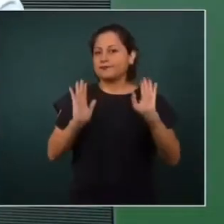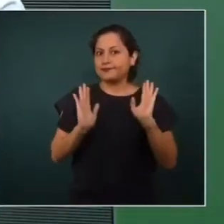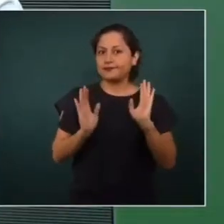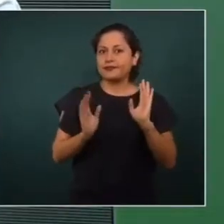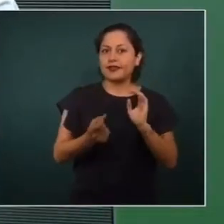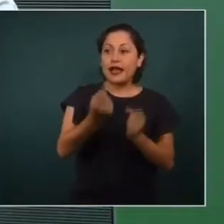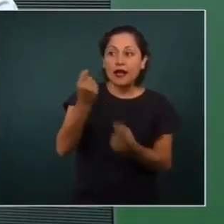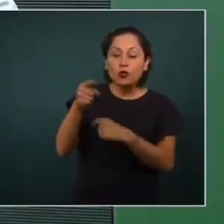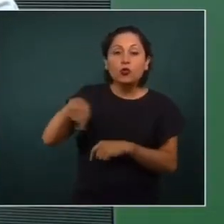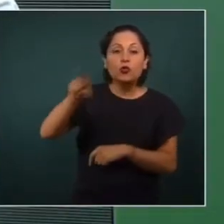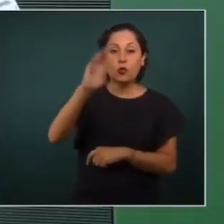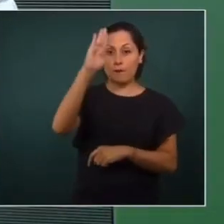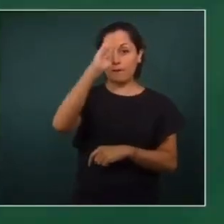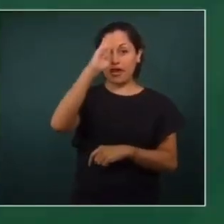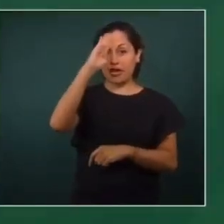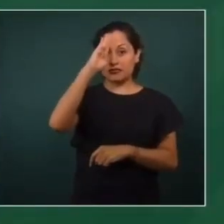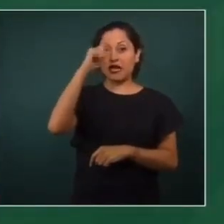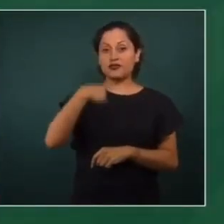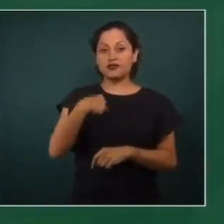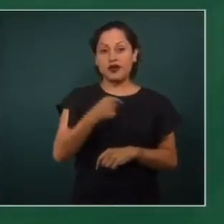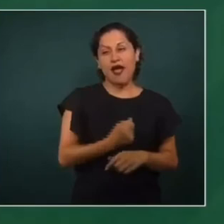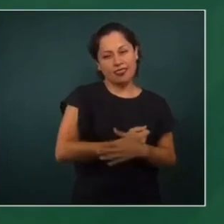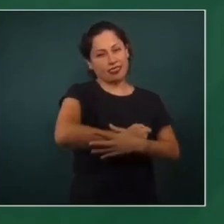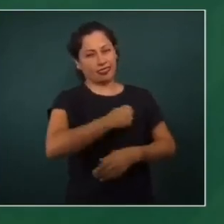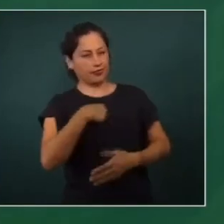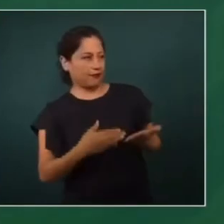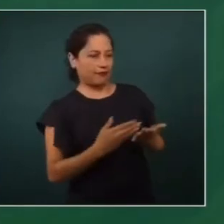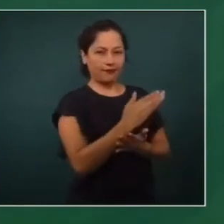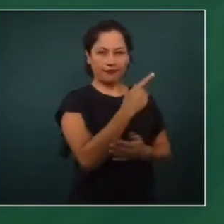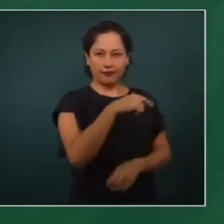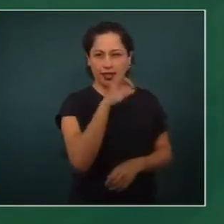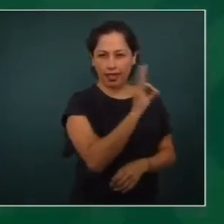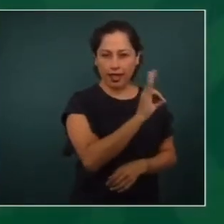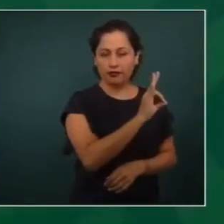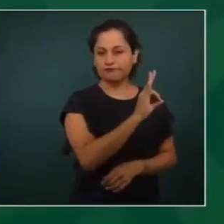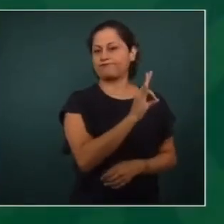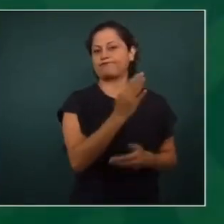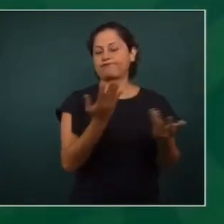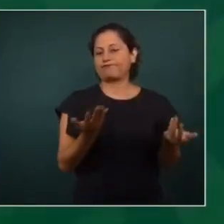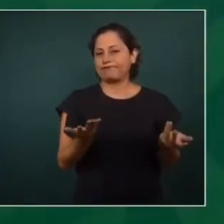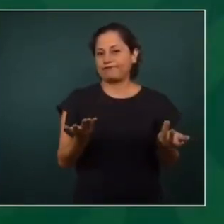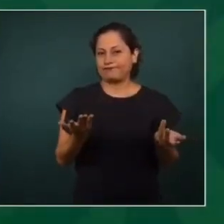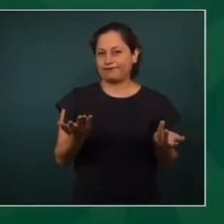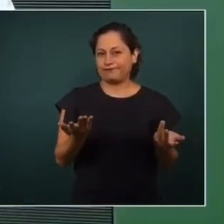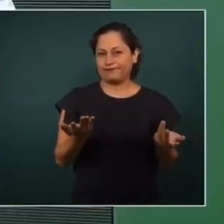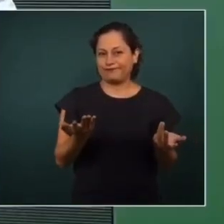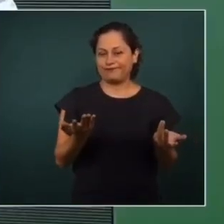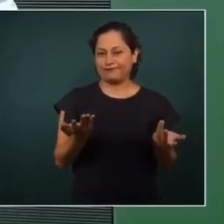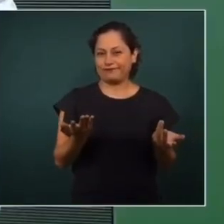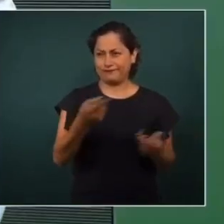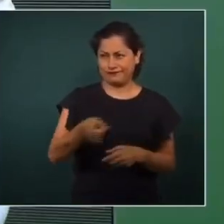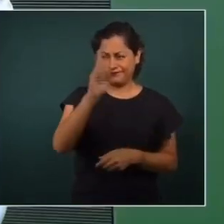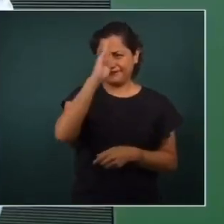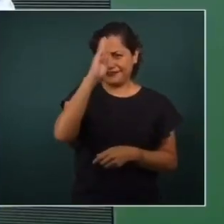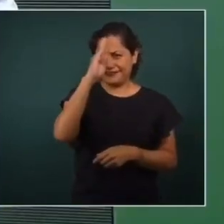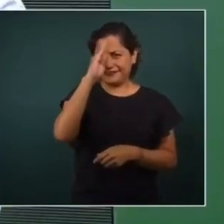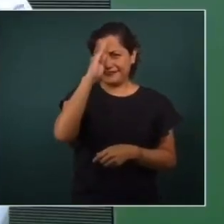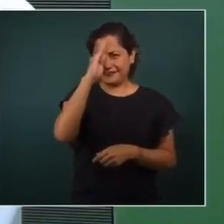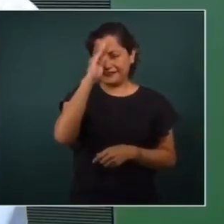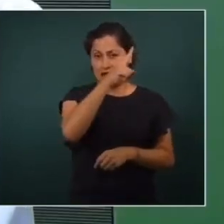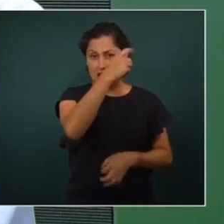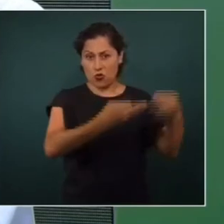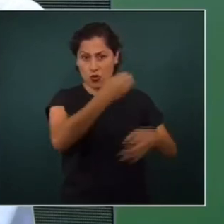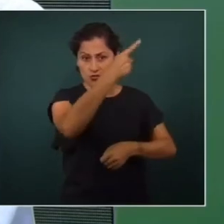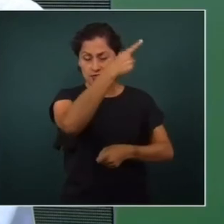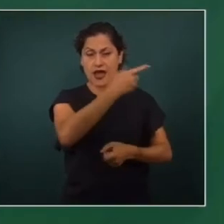influencias hasta para decidir lo que está haciendo este